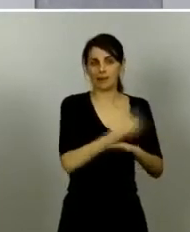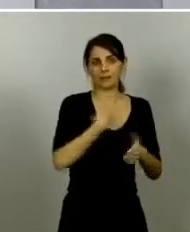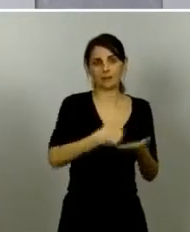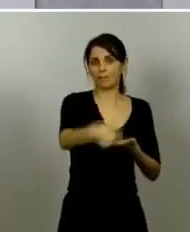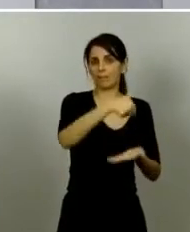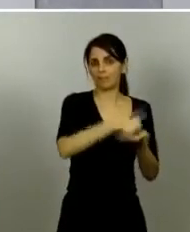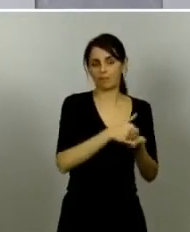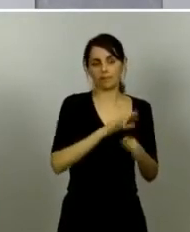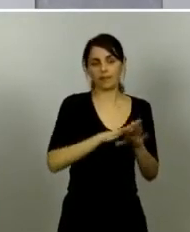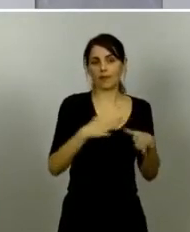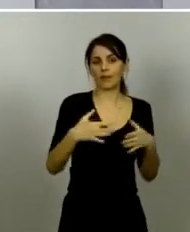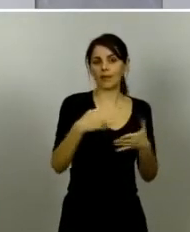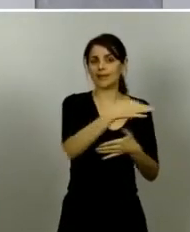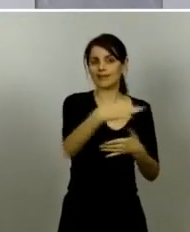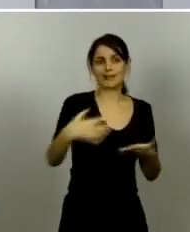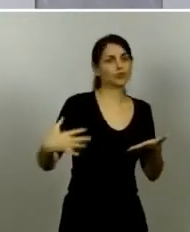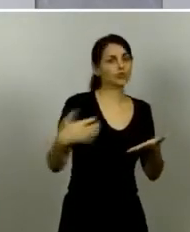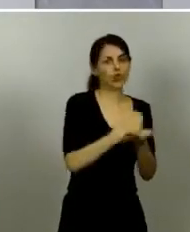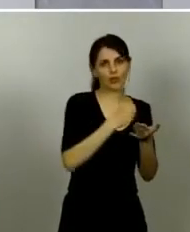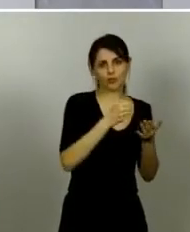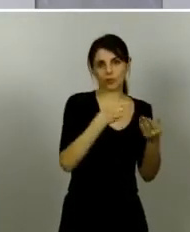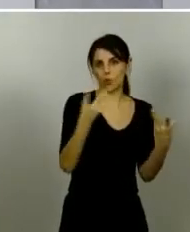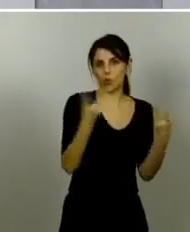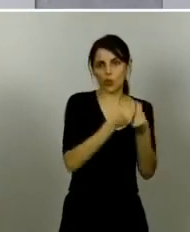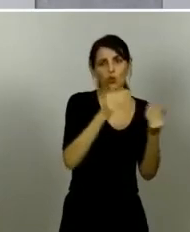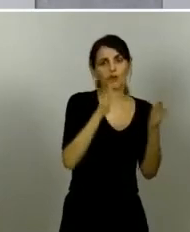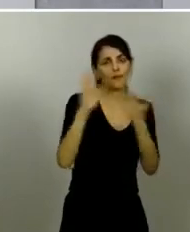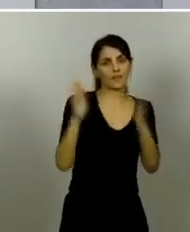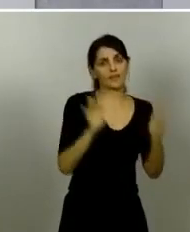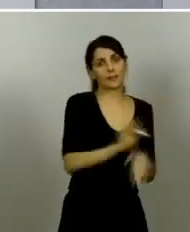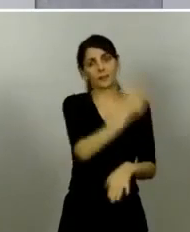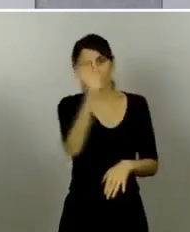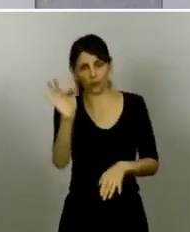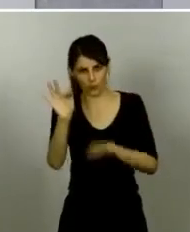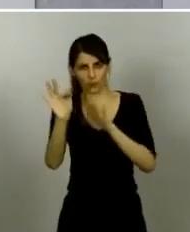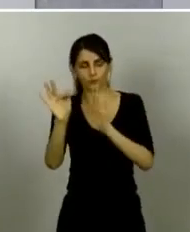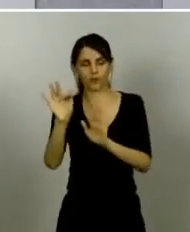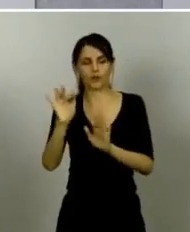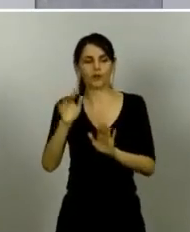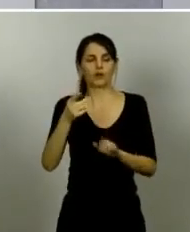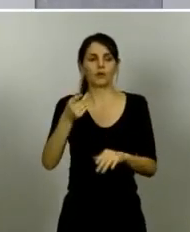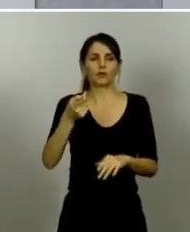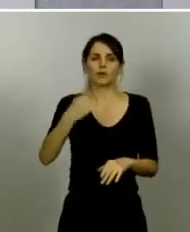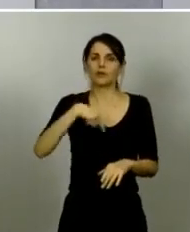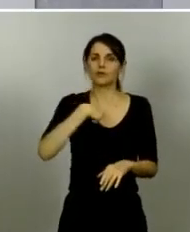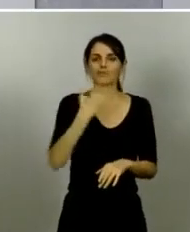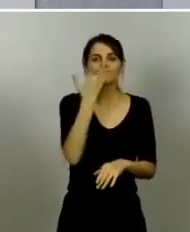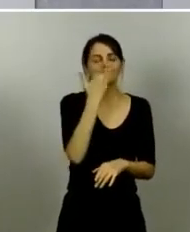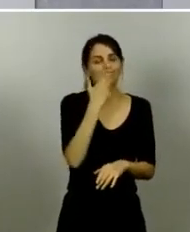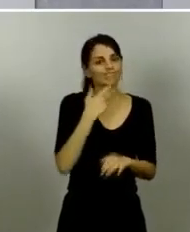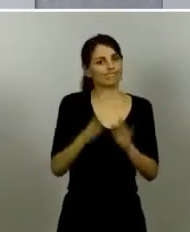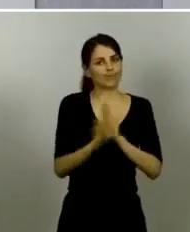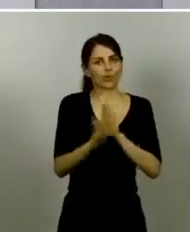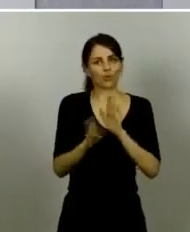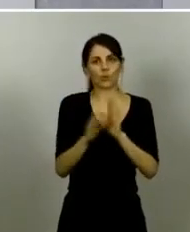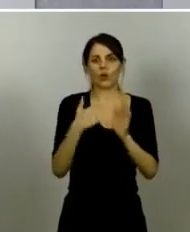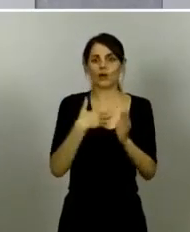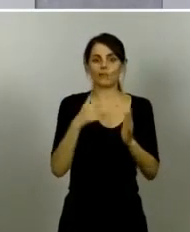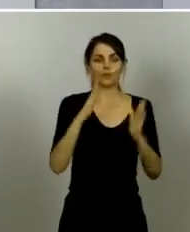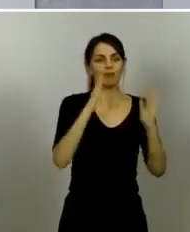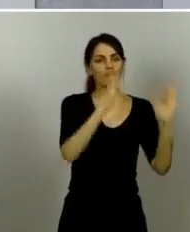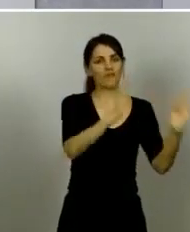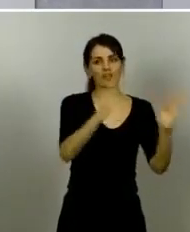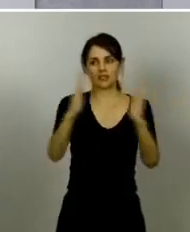una permanencia de 14 días en cada fase lo que nos permite evaluar la repercusión en evolución epidemiológica